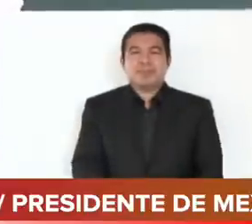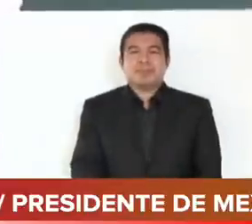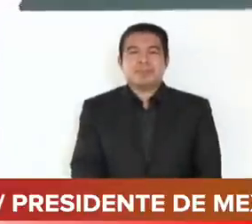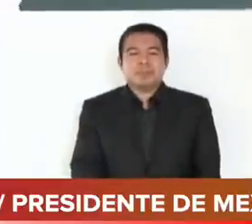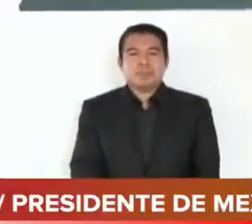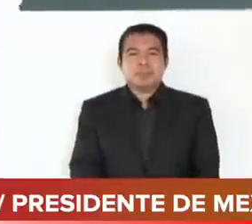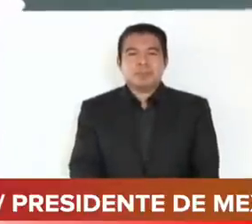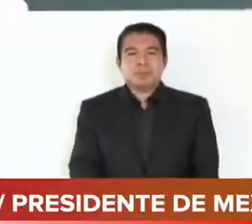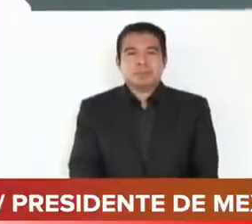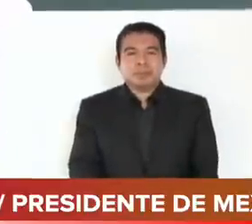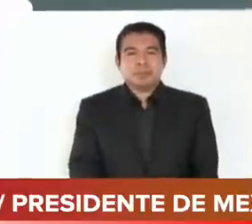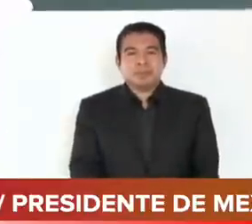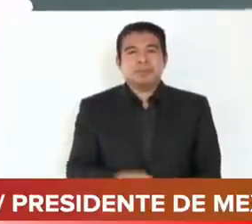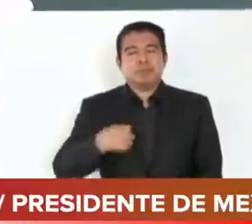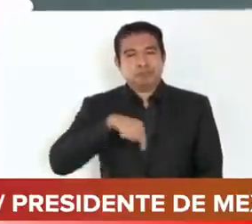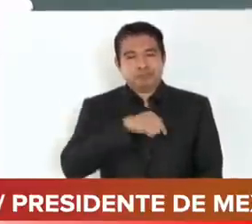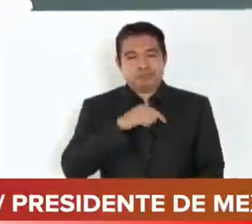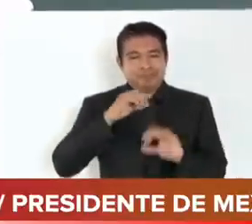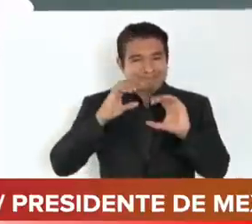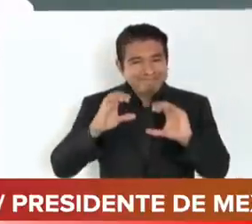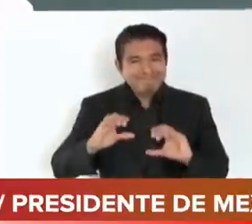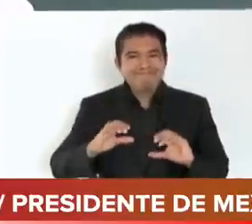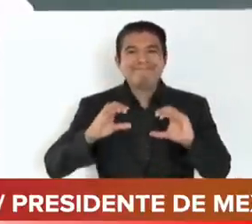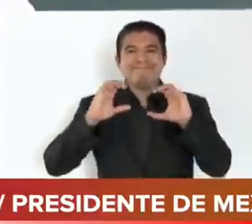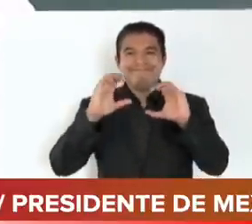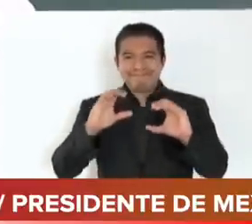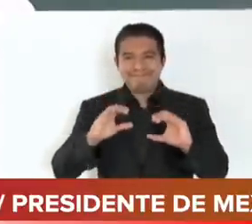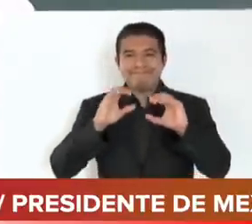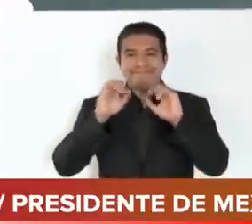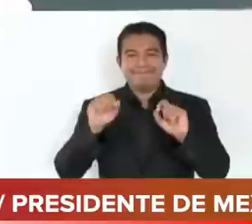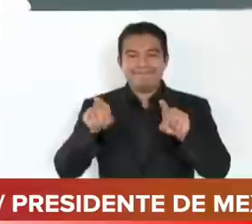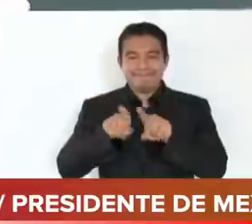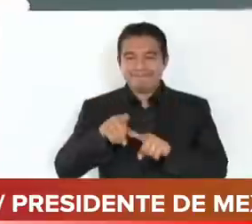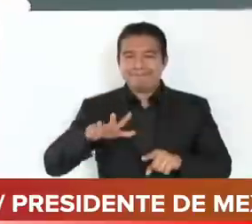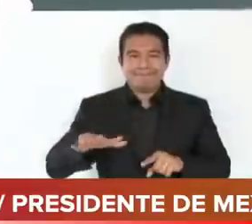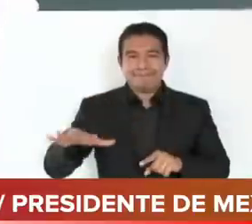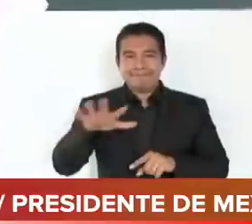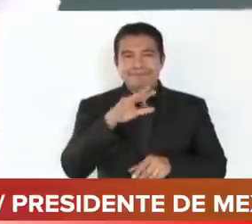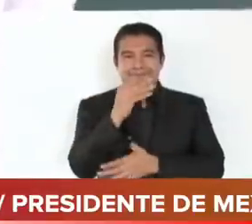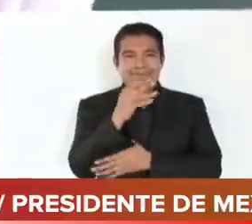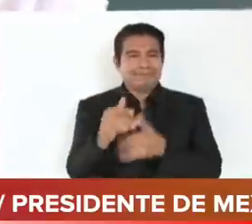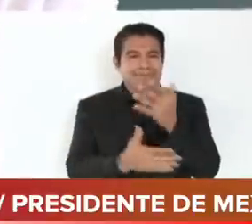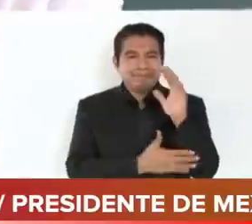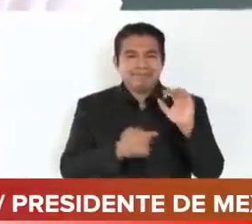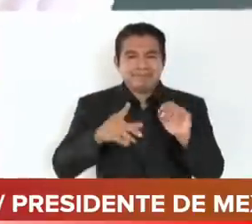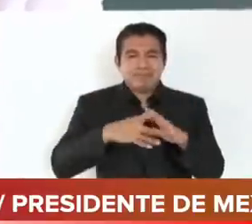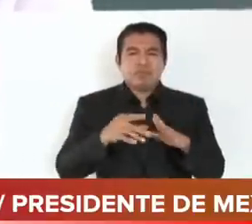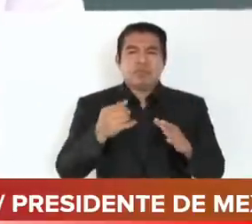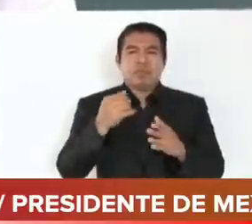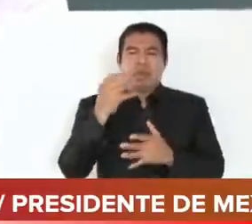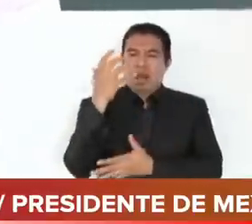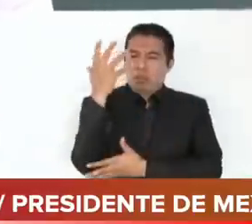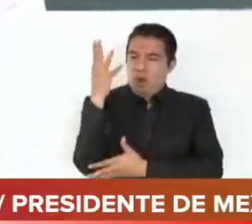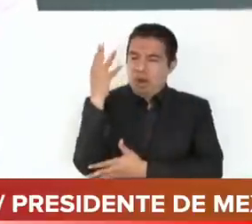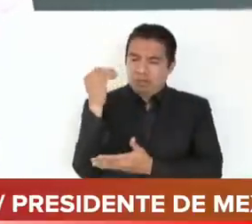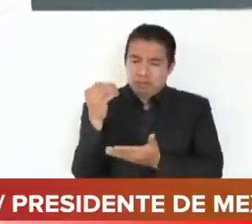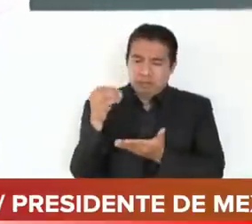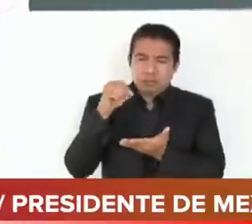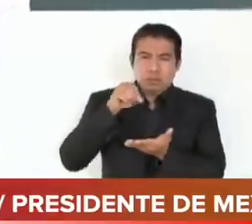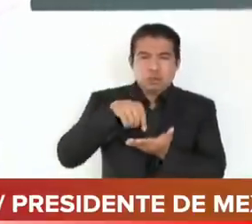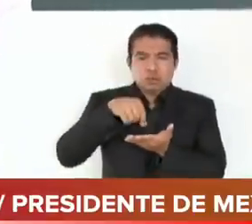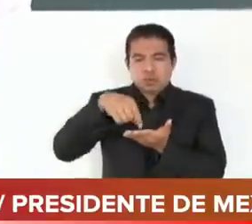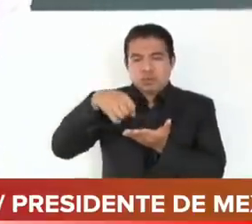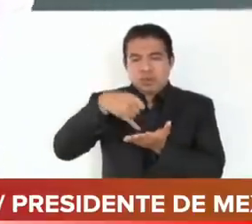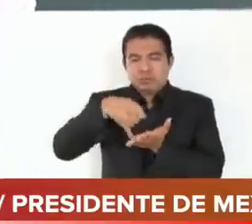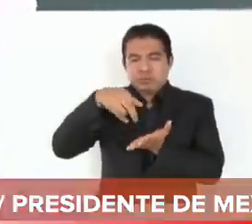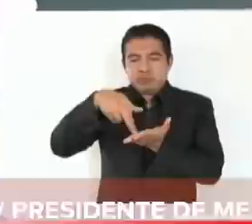Entonces, estamos cuidando el medio ambiente, sembrando árboles frutales